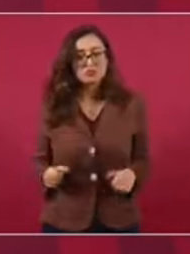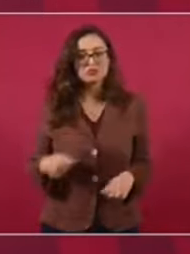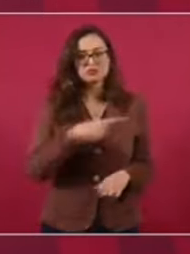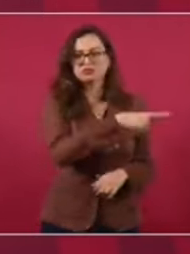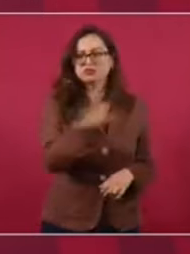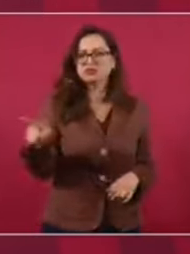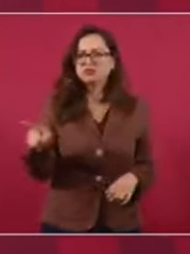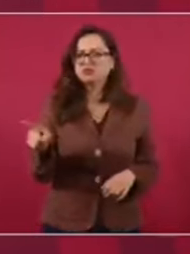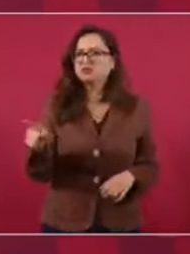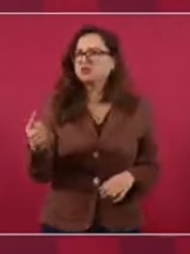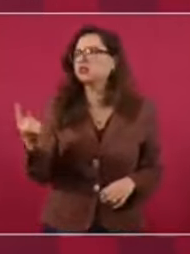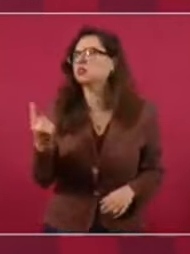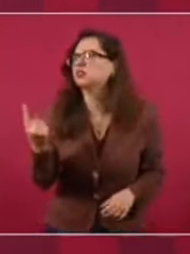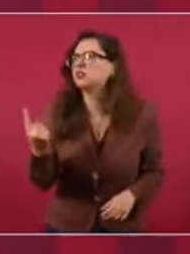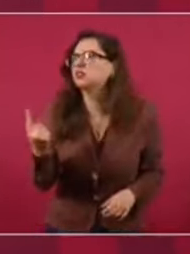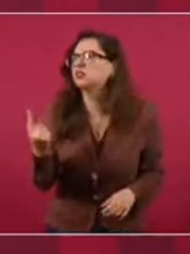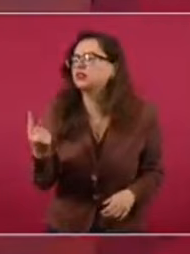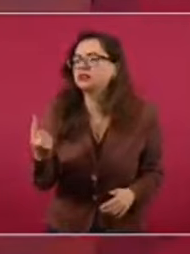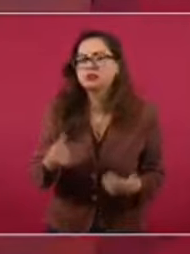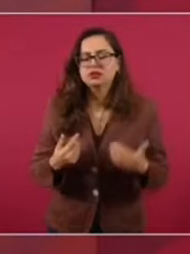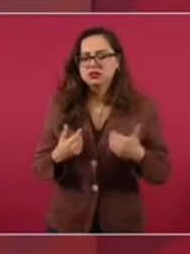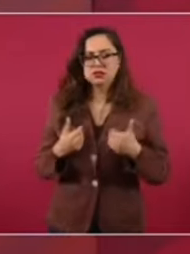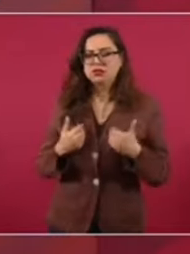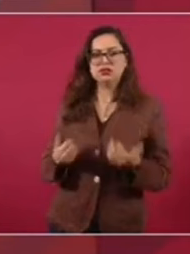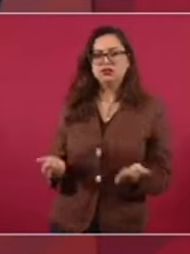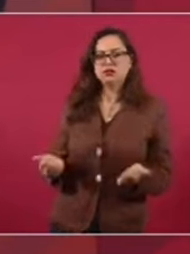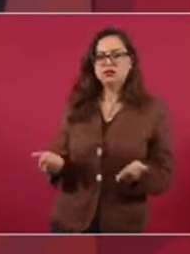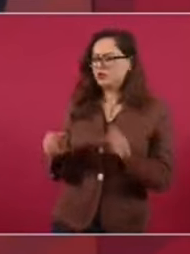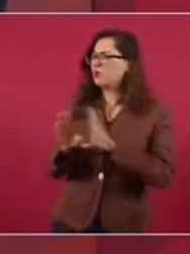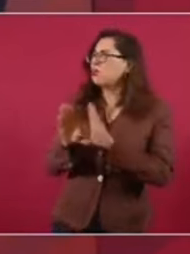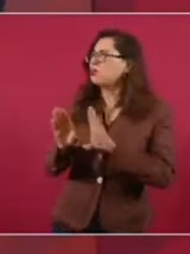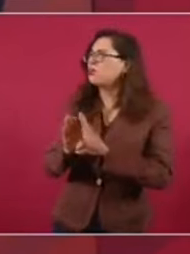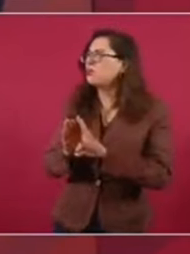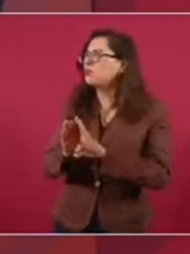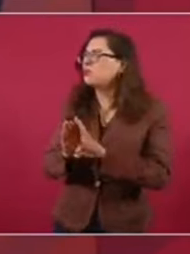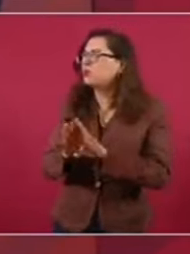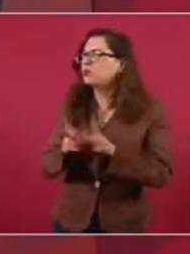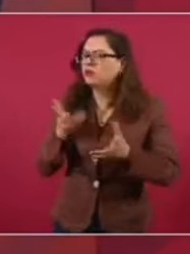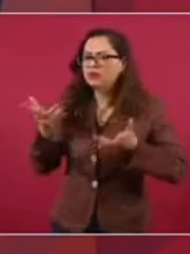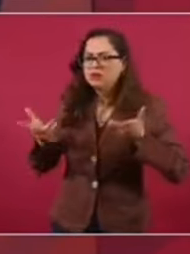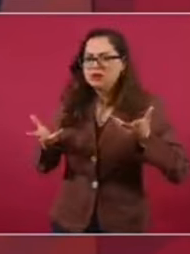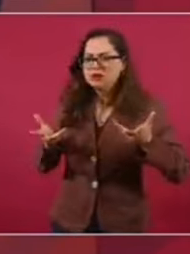pero, imagínense, son siglos, de una práctica,